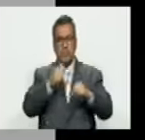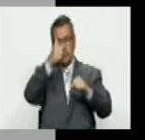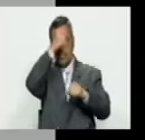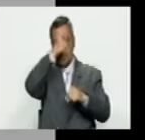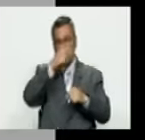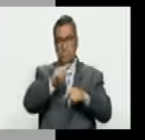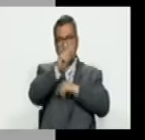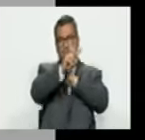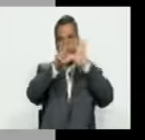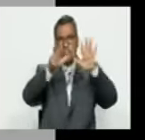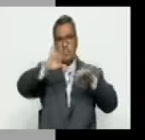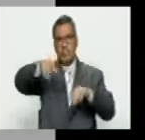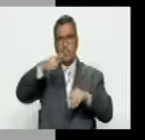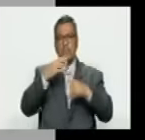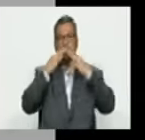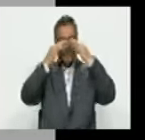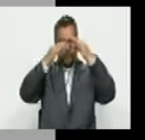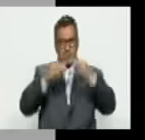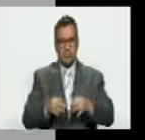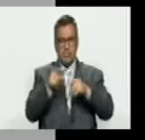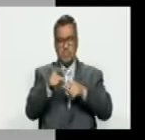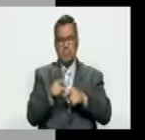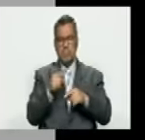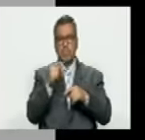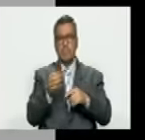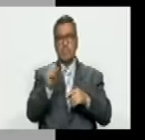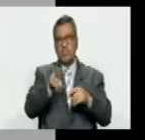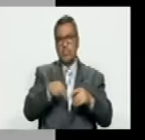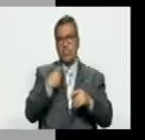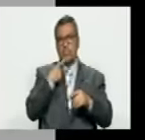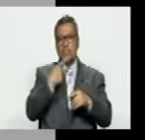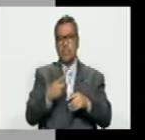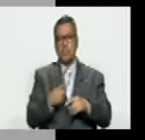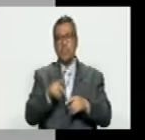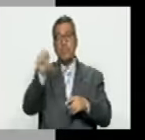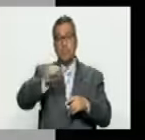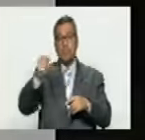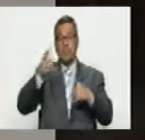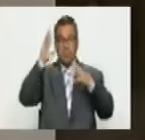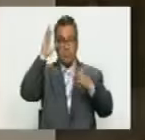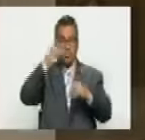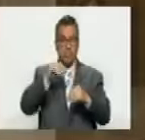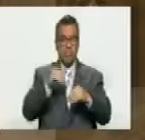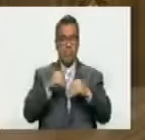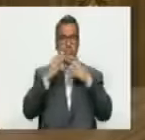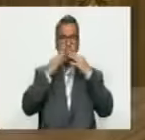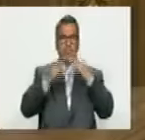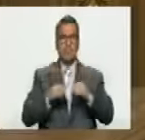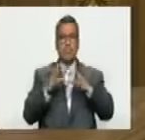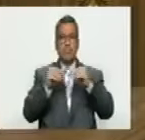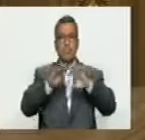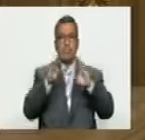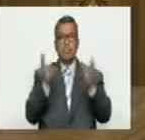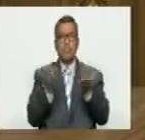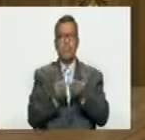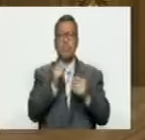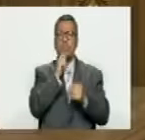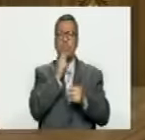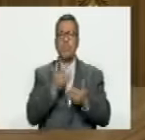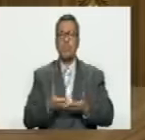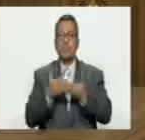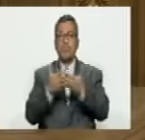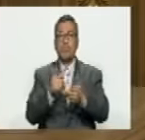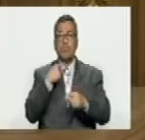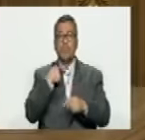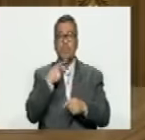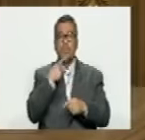28 actas oficiales suficientes para que ellos dijeran que ellos si tienen el resultado más que nadie en el mundo quién se las dio porque